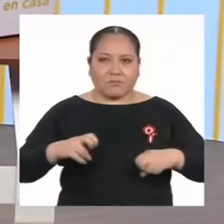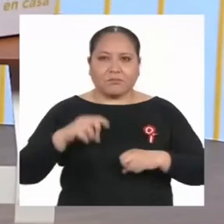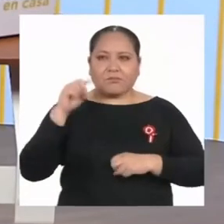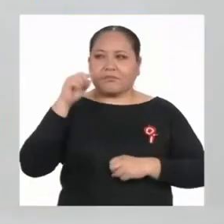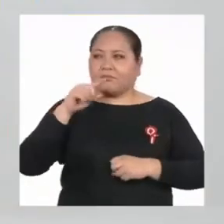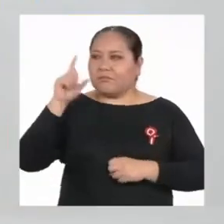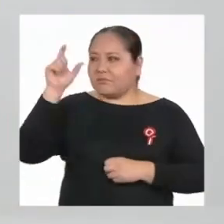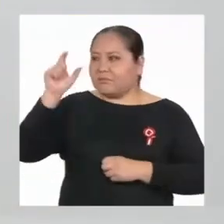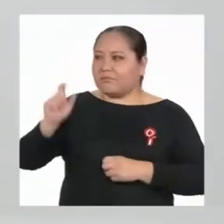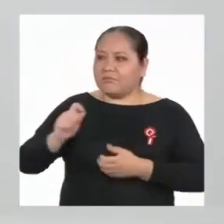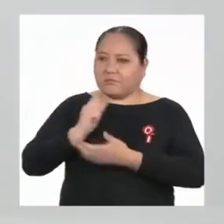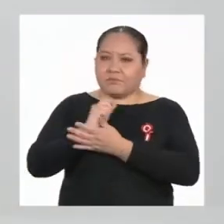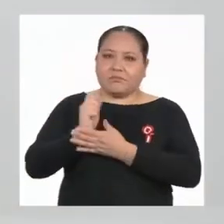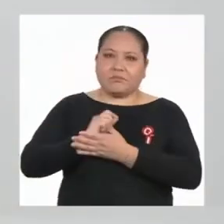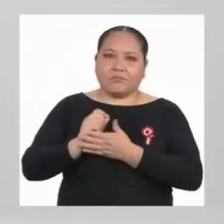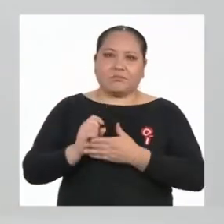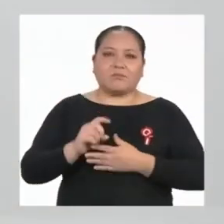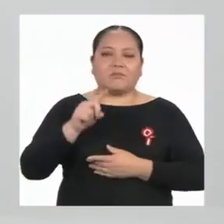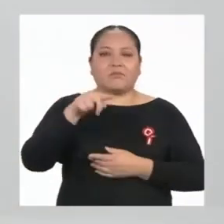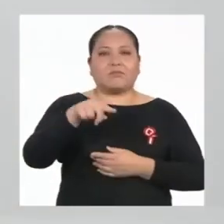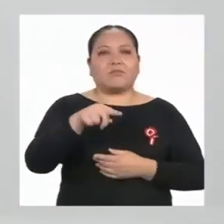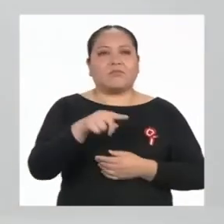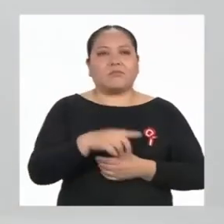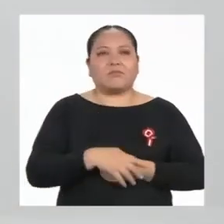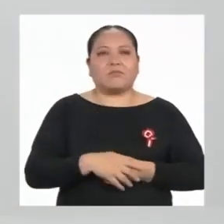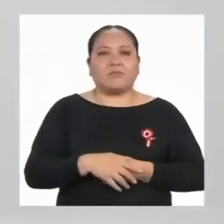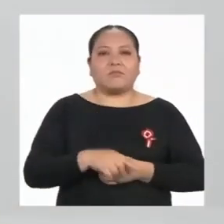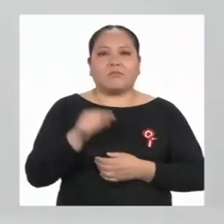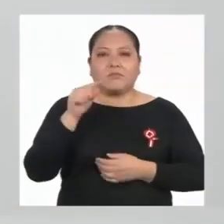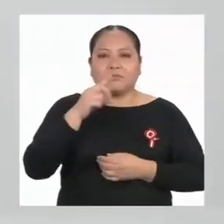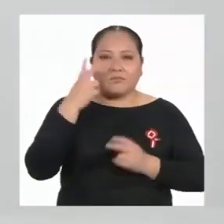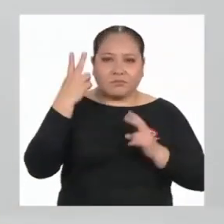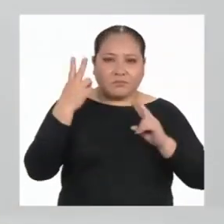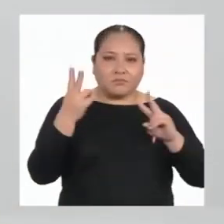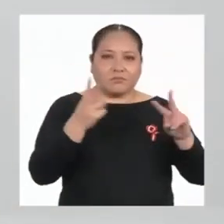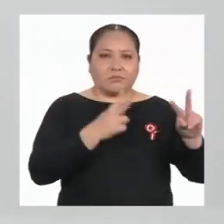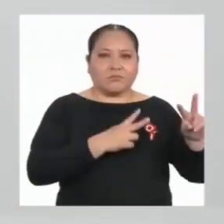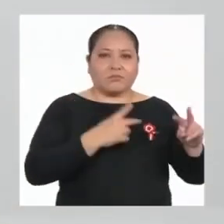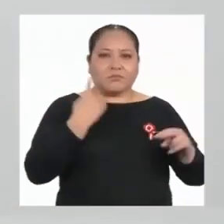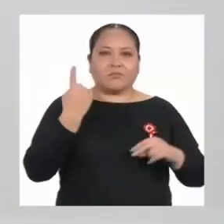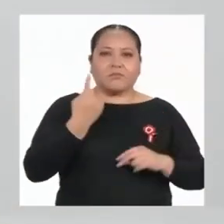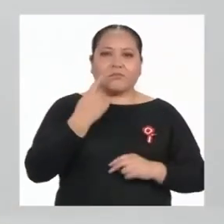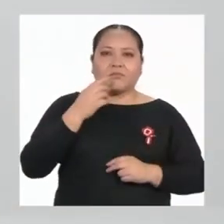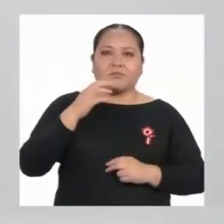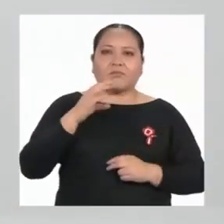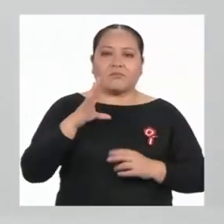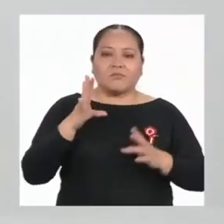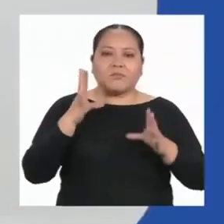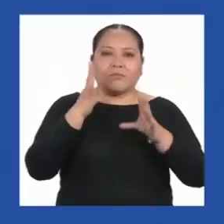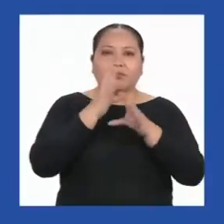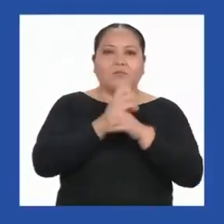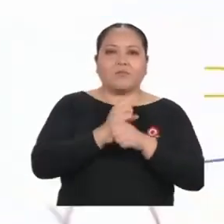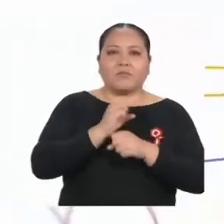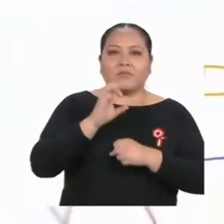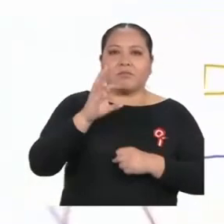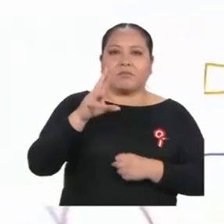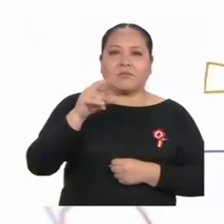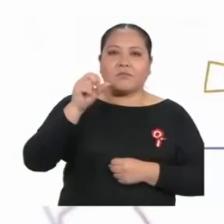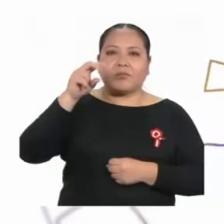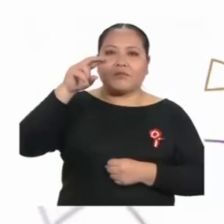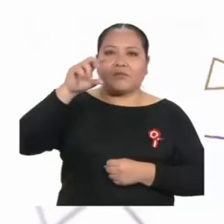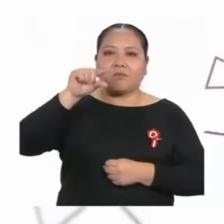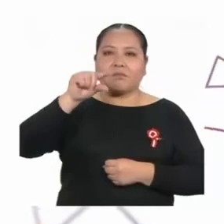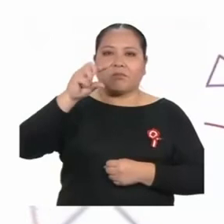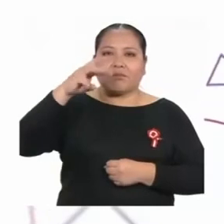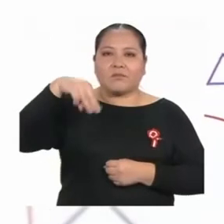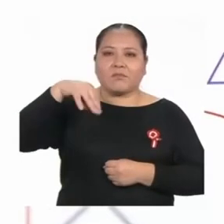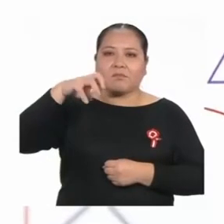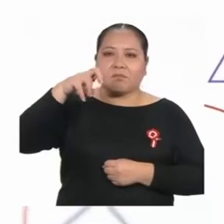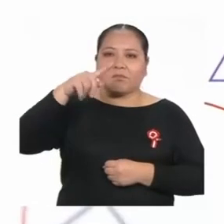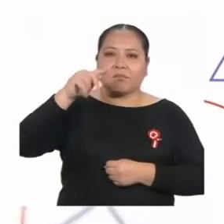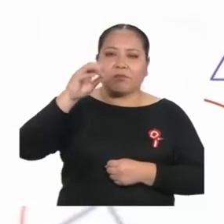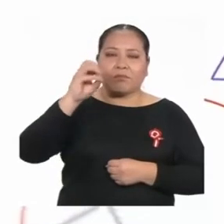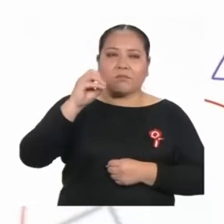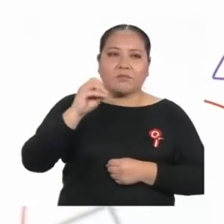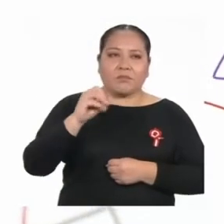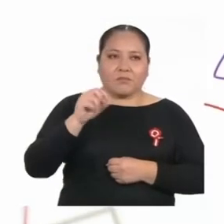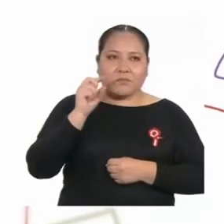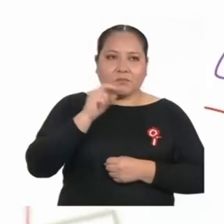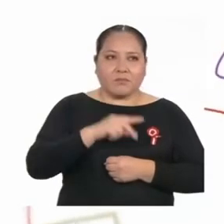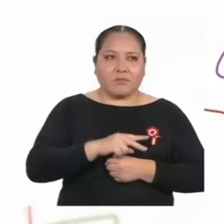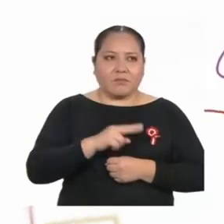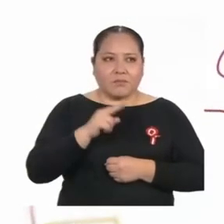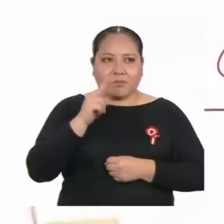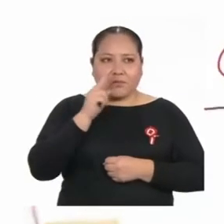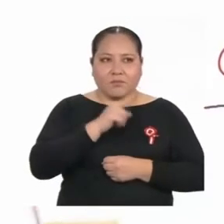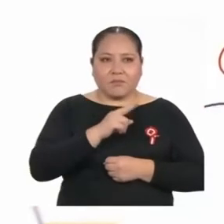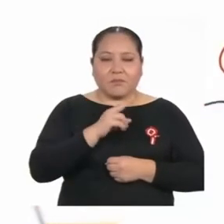autora. Es porque lo que vemos es un fragmento del artículo científico. Nos damos cuenta